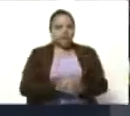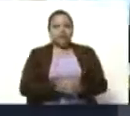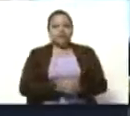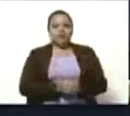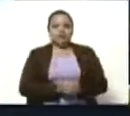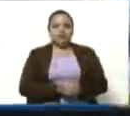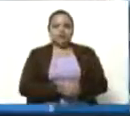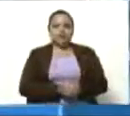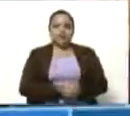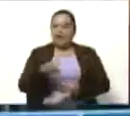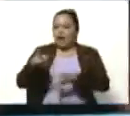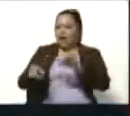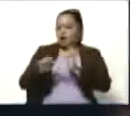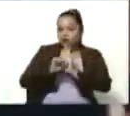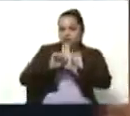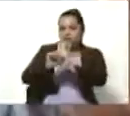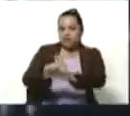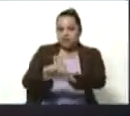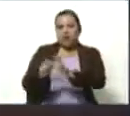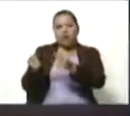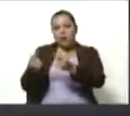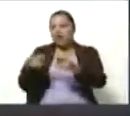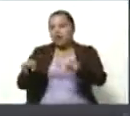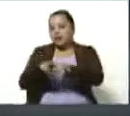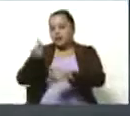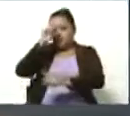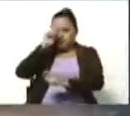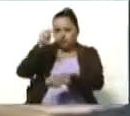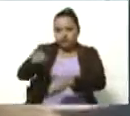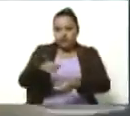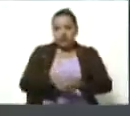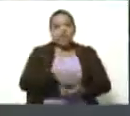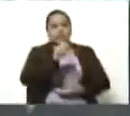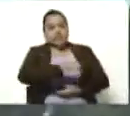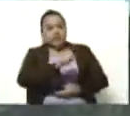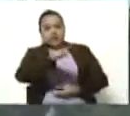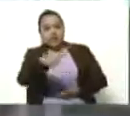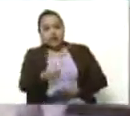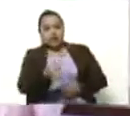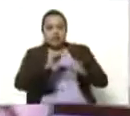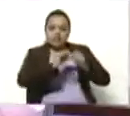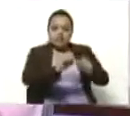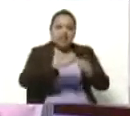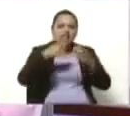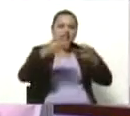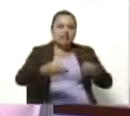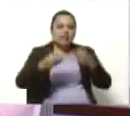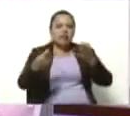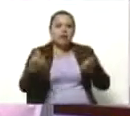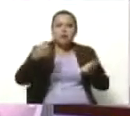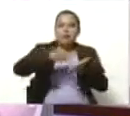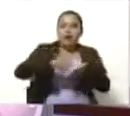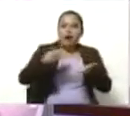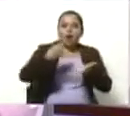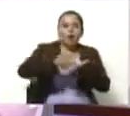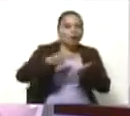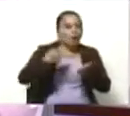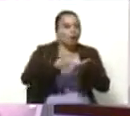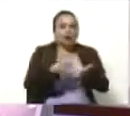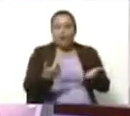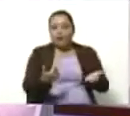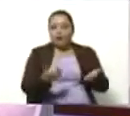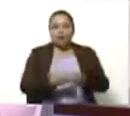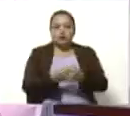Es algo simbólico, ¿no? Algo allí metálico como para el reconocimiento. Pues ellos, además, ellos siguen recibiendo siempre un, digamos, un